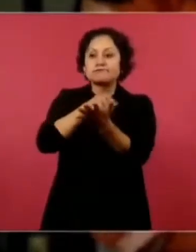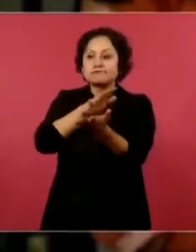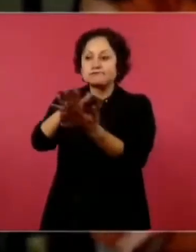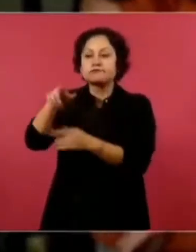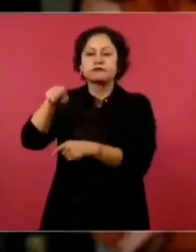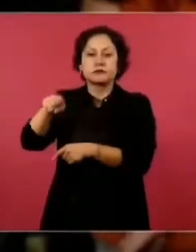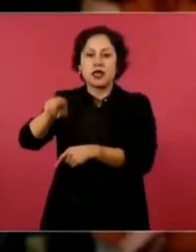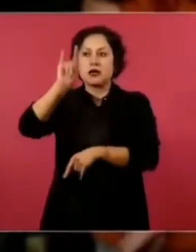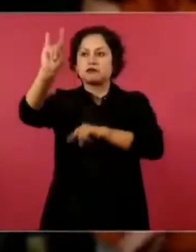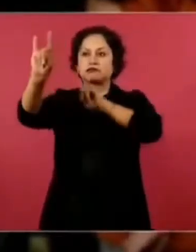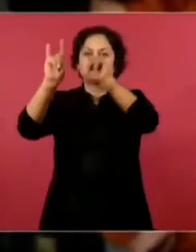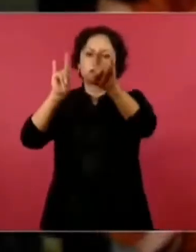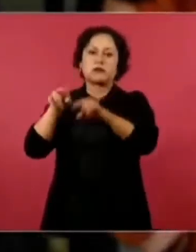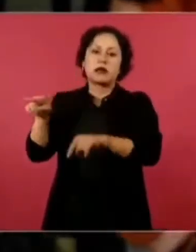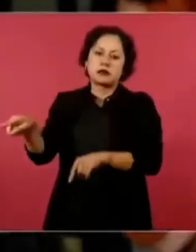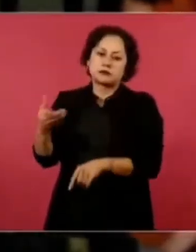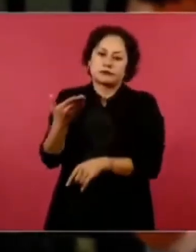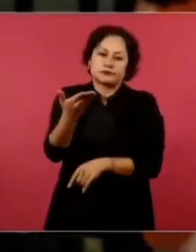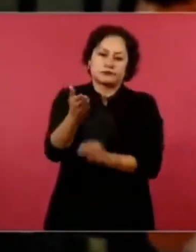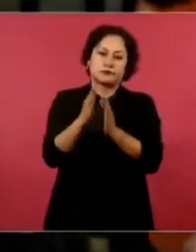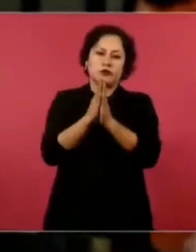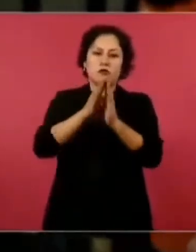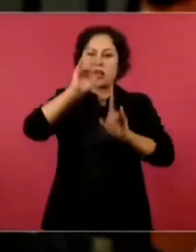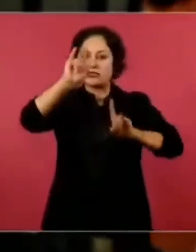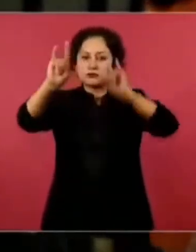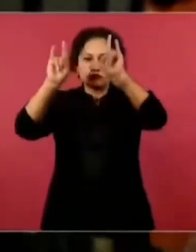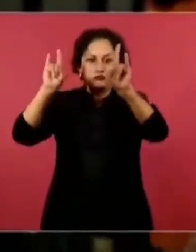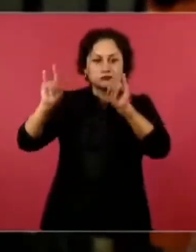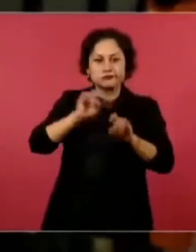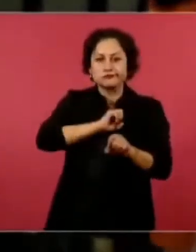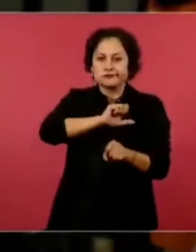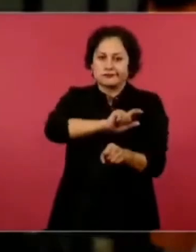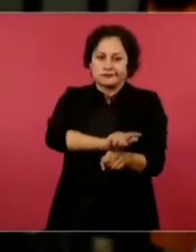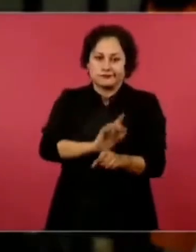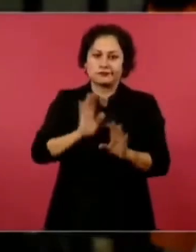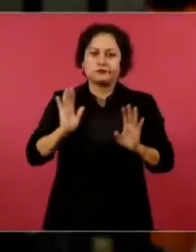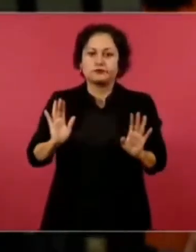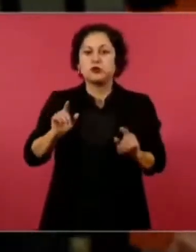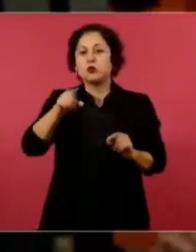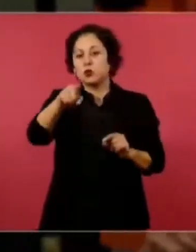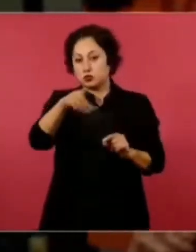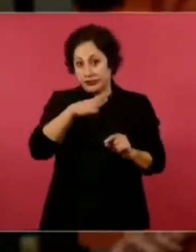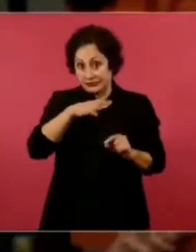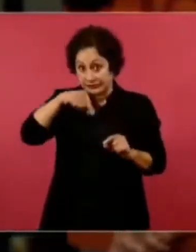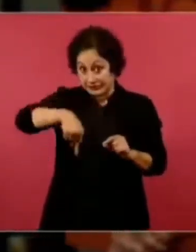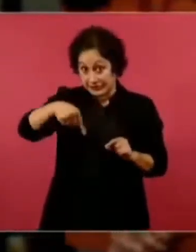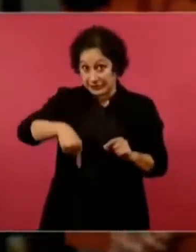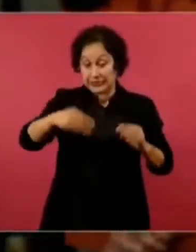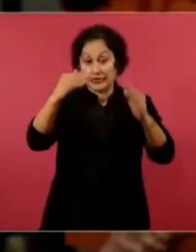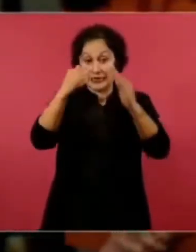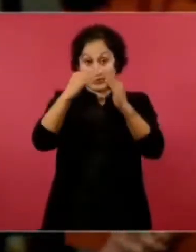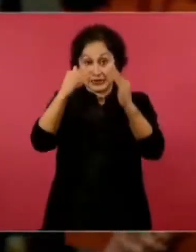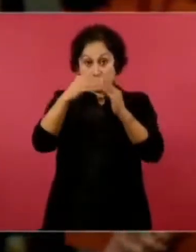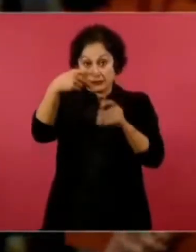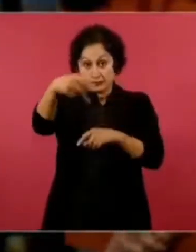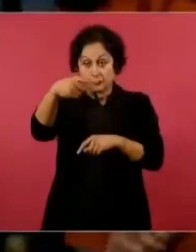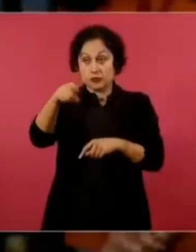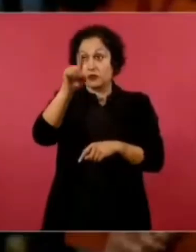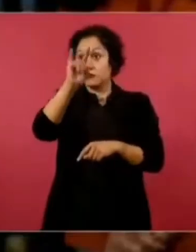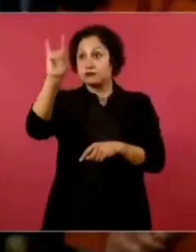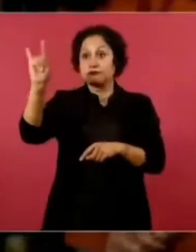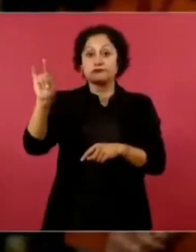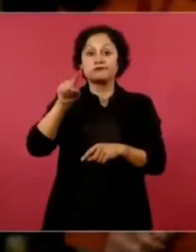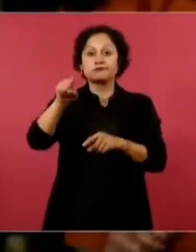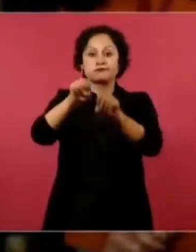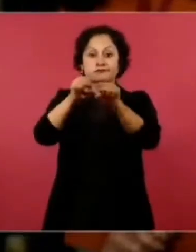exposición especial. De hecho, ella me dijo que una de las fotografías que usted tiene aquí en Palacio Nacional, en uno de los salones, en una de las